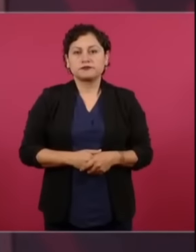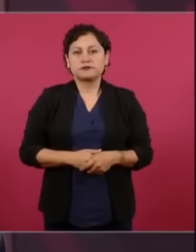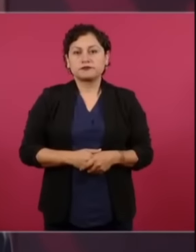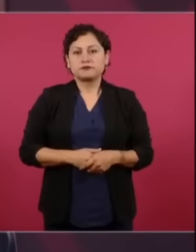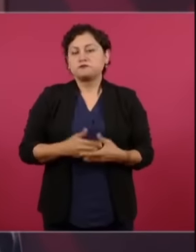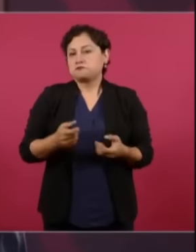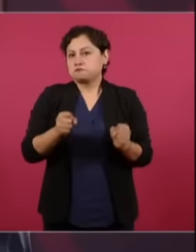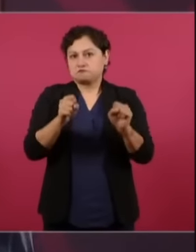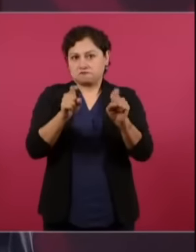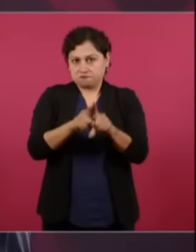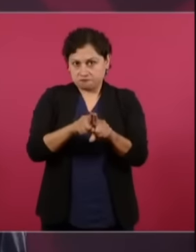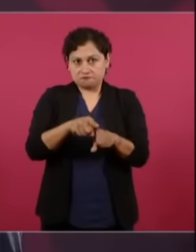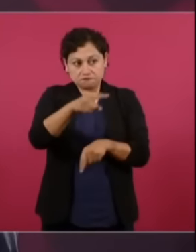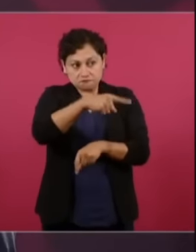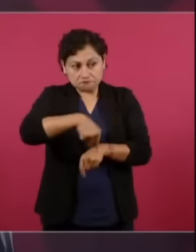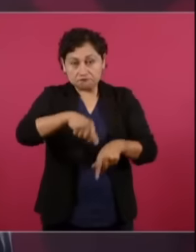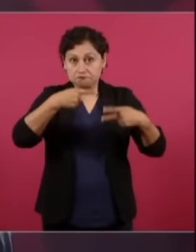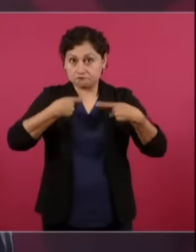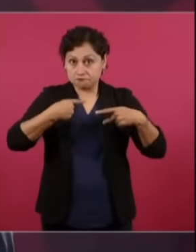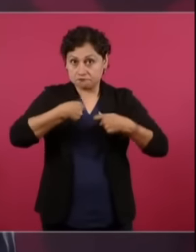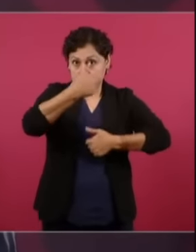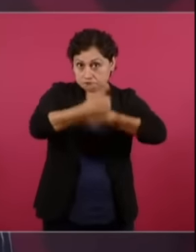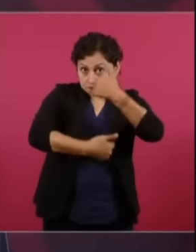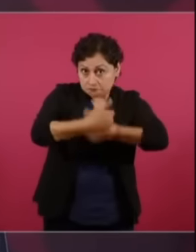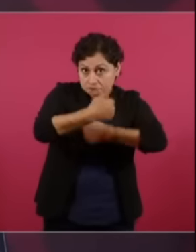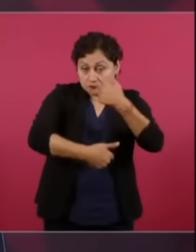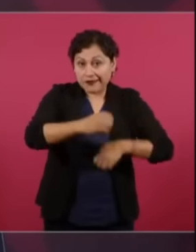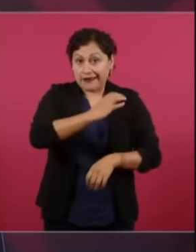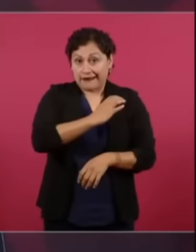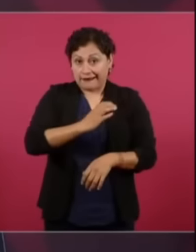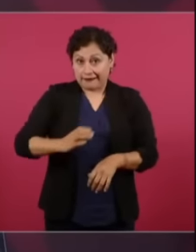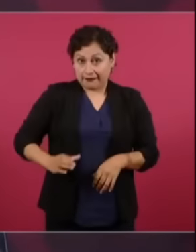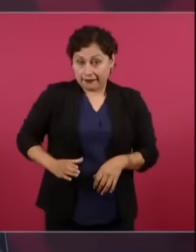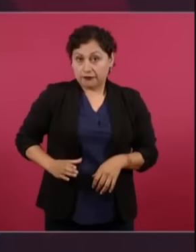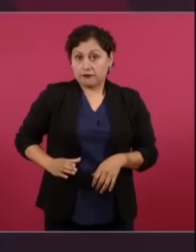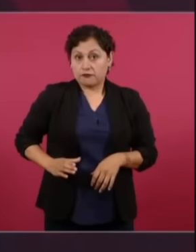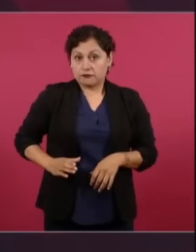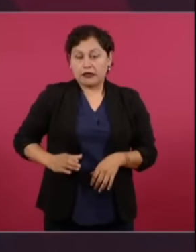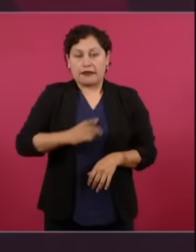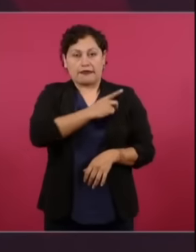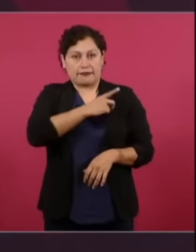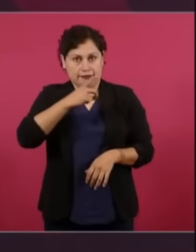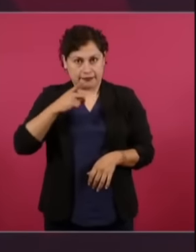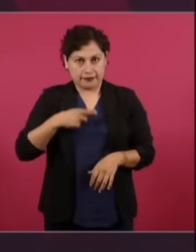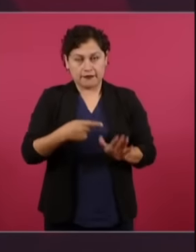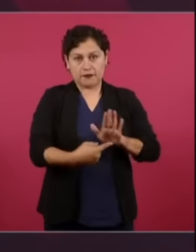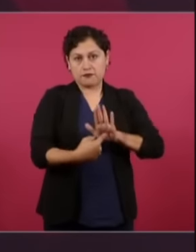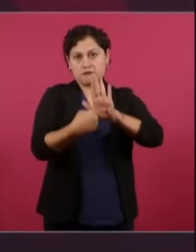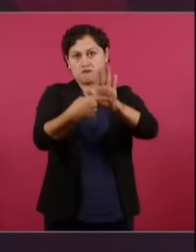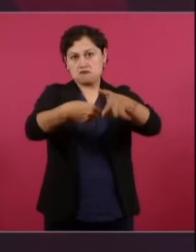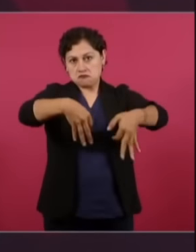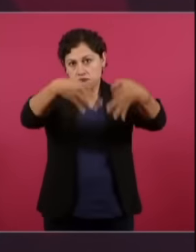candidatos íntegros, honestos,